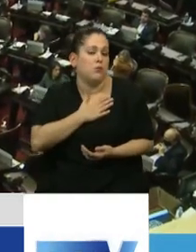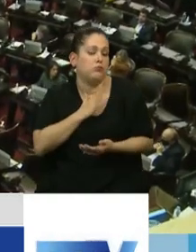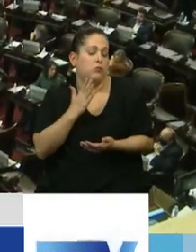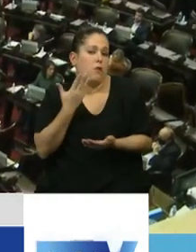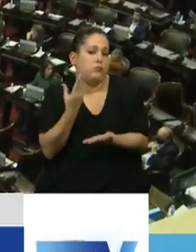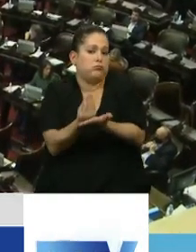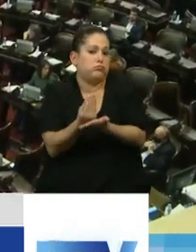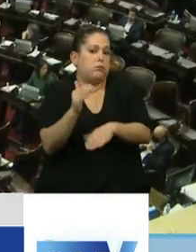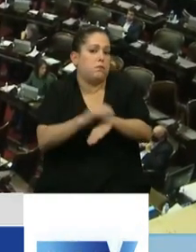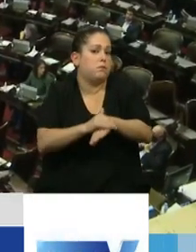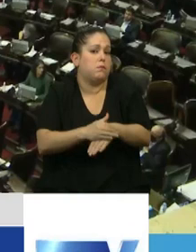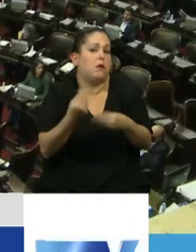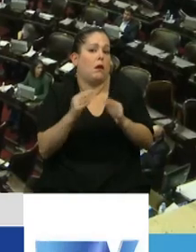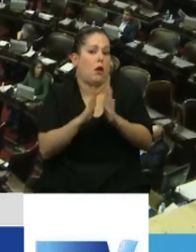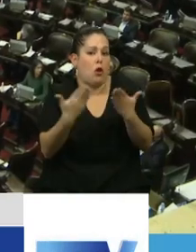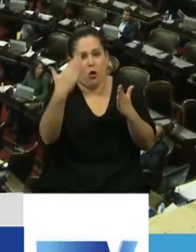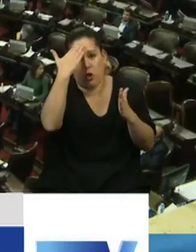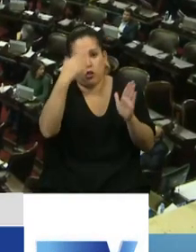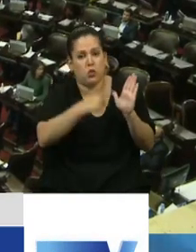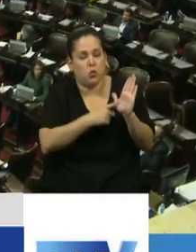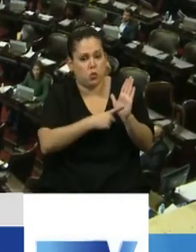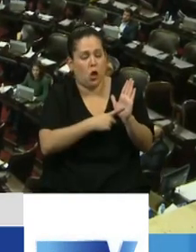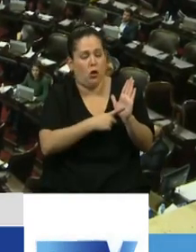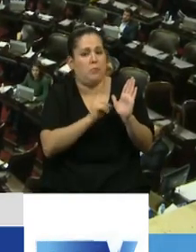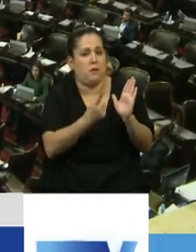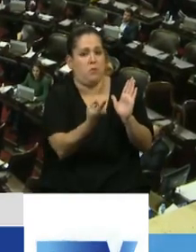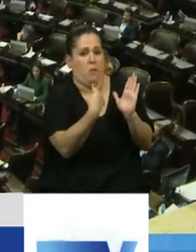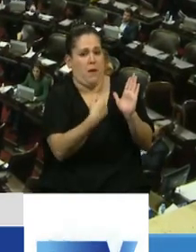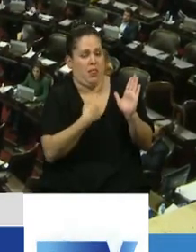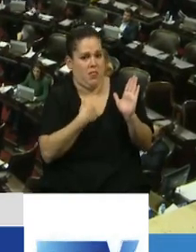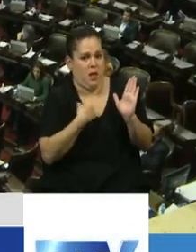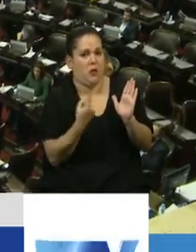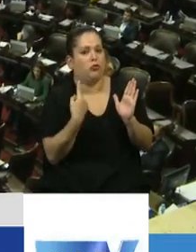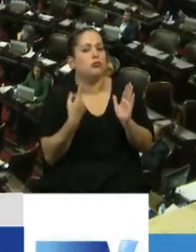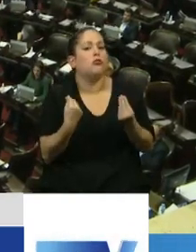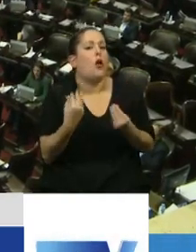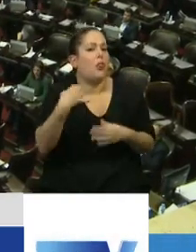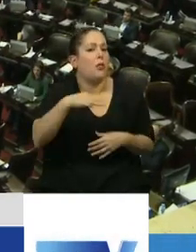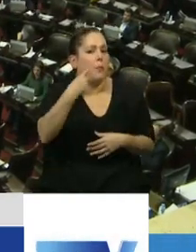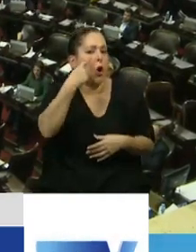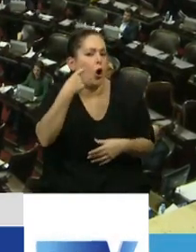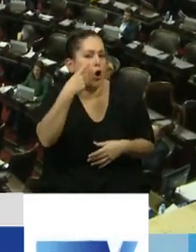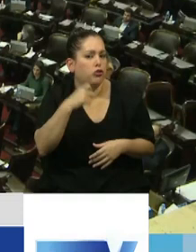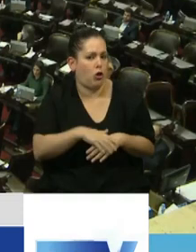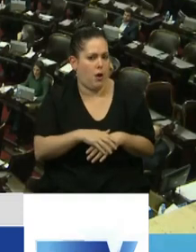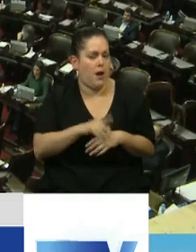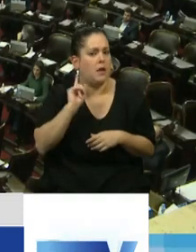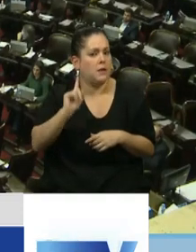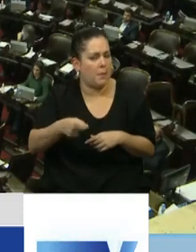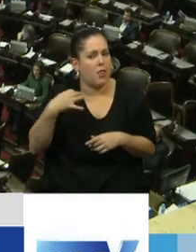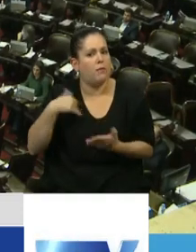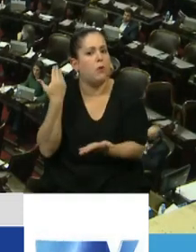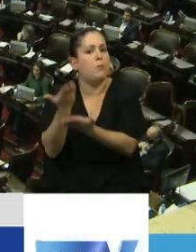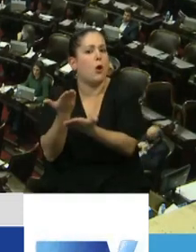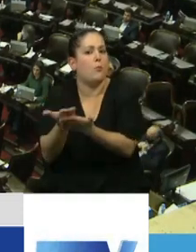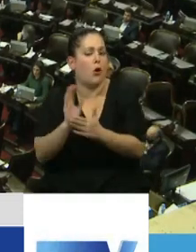es el que la Constitución nos asigna. Estamos para controlar, estamos para proponer desde nuestras bancas,